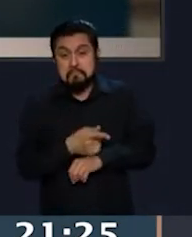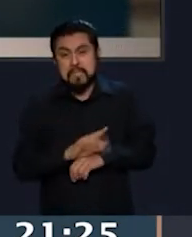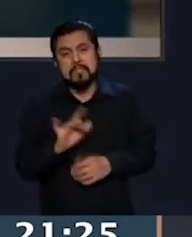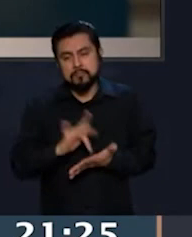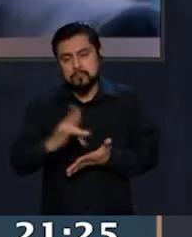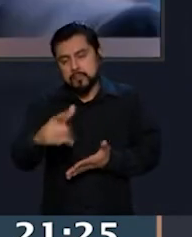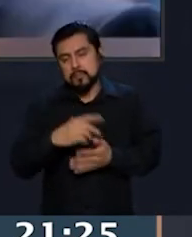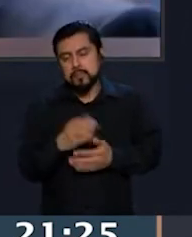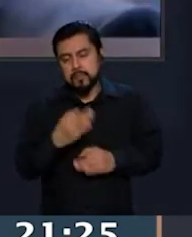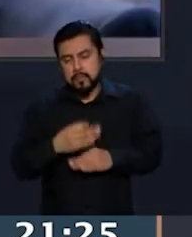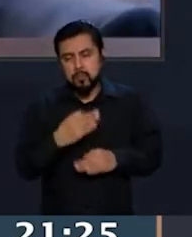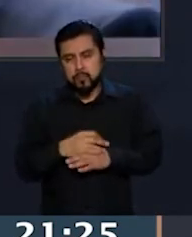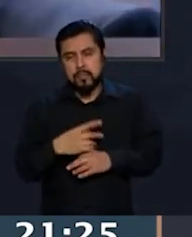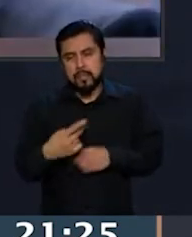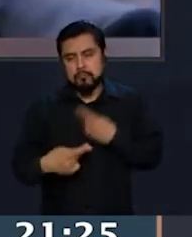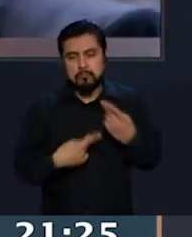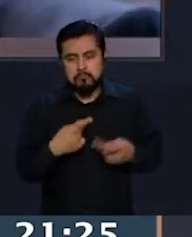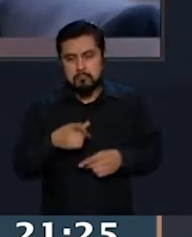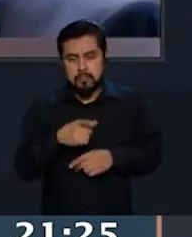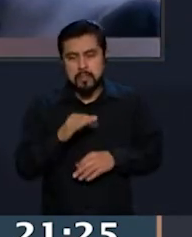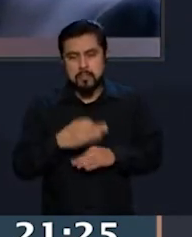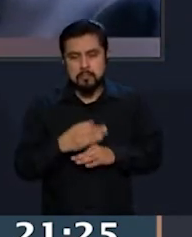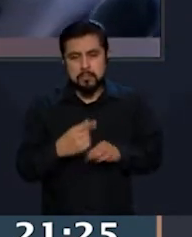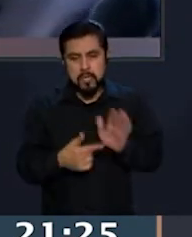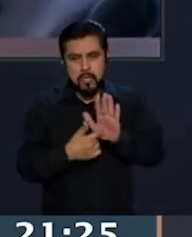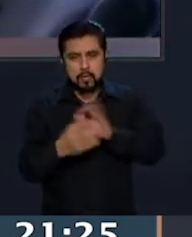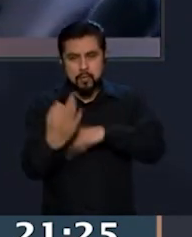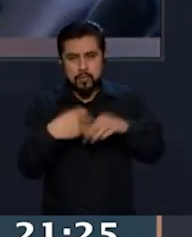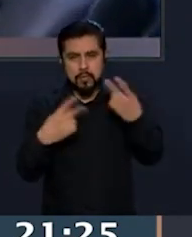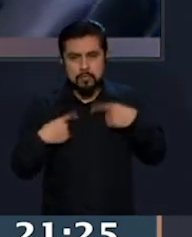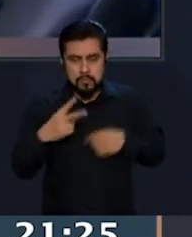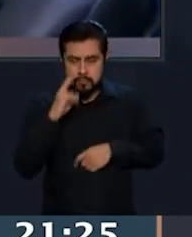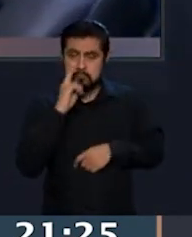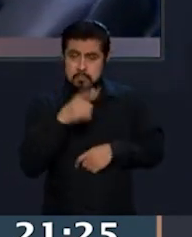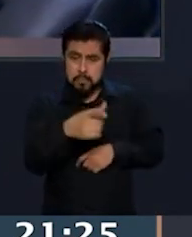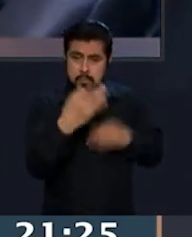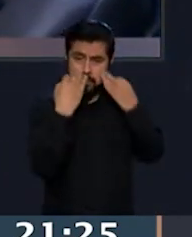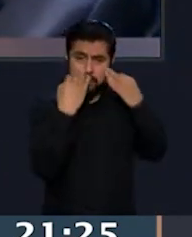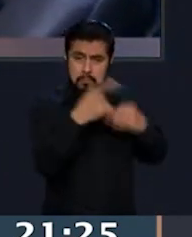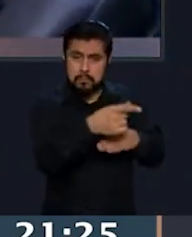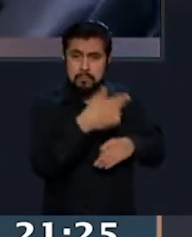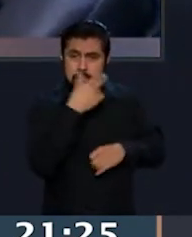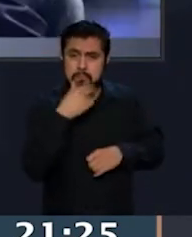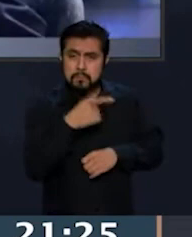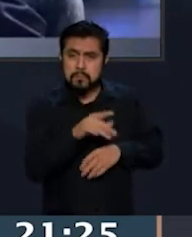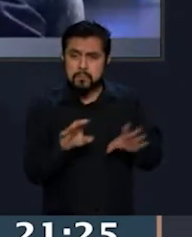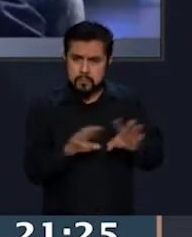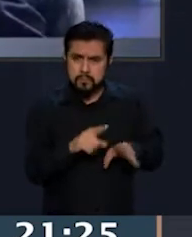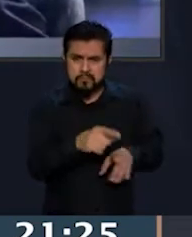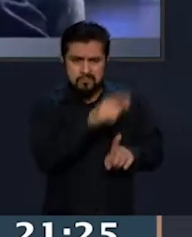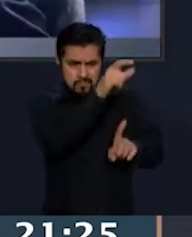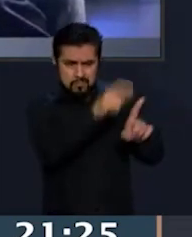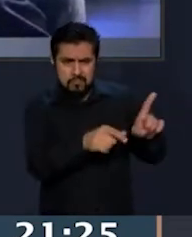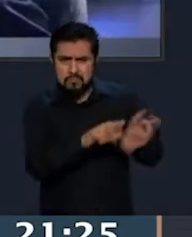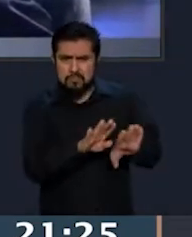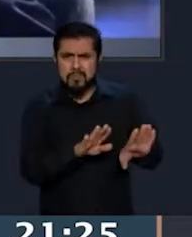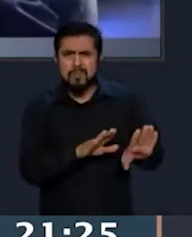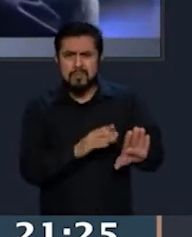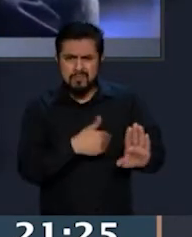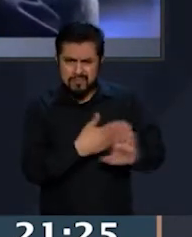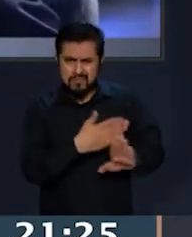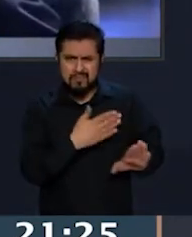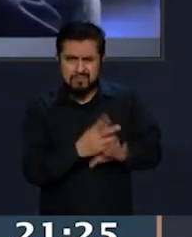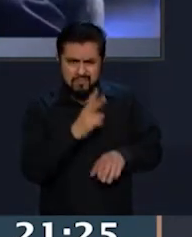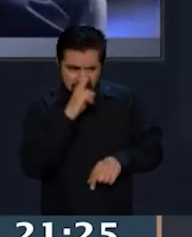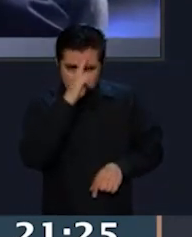mucho este espacio que se ponga en el debate público este tipo de violencias que no podemos permitir